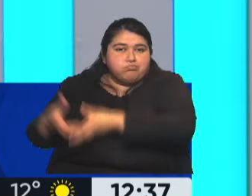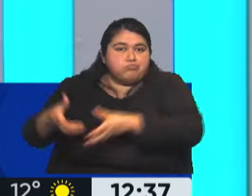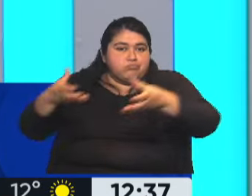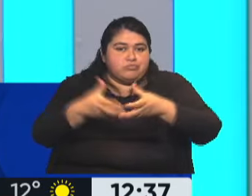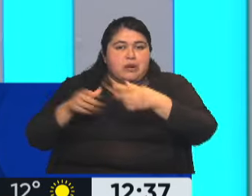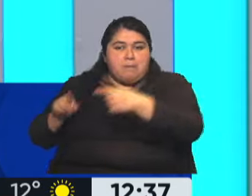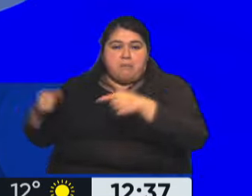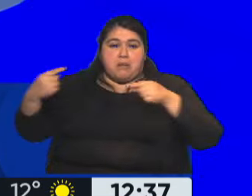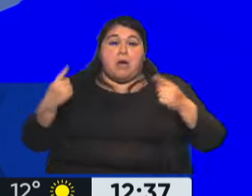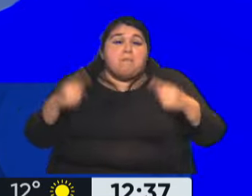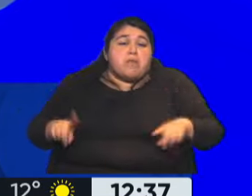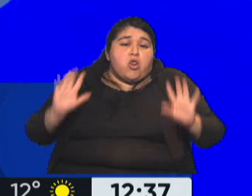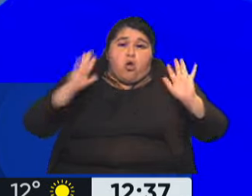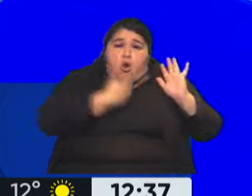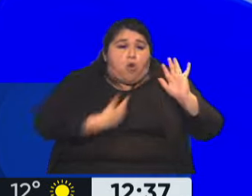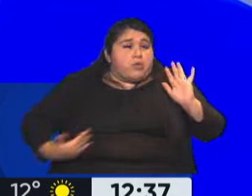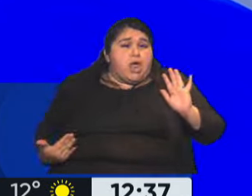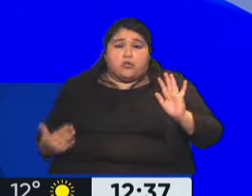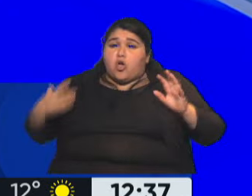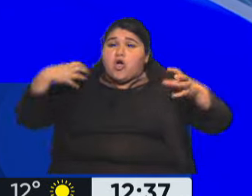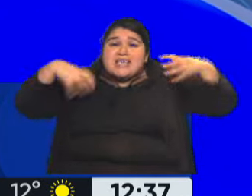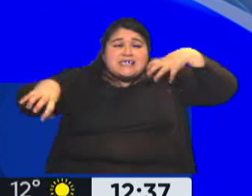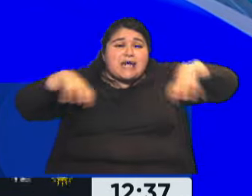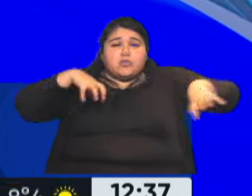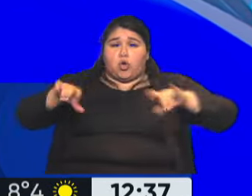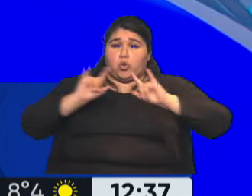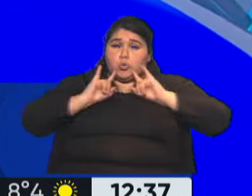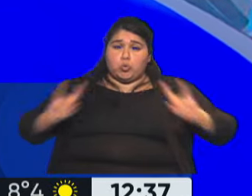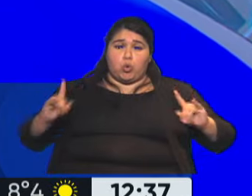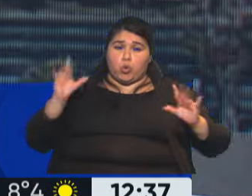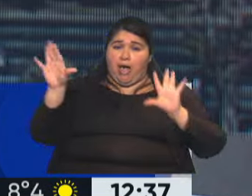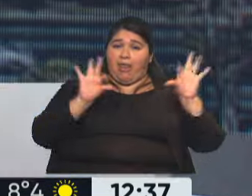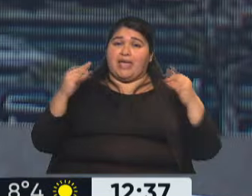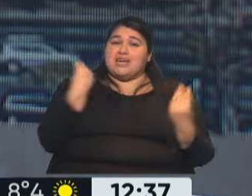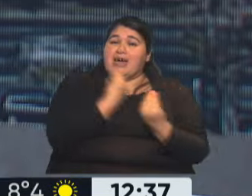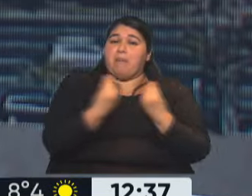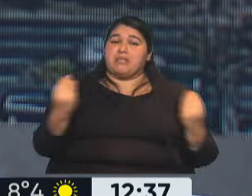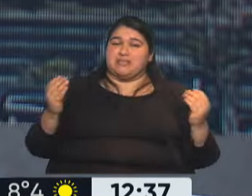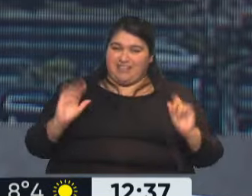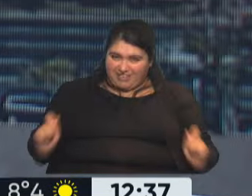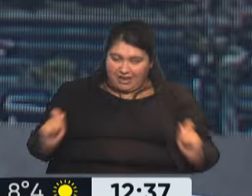le corresponde al gobierno, eso es de cada sector que tiene que elegir su representante. Muchísimas gracias, Jiménez. Seguimos con más información política.